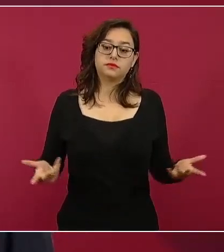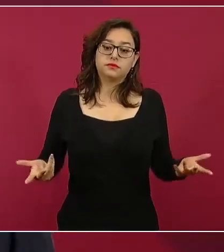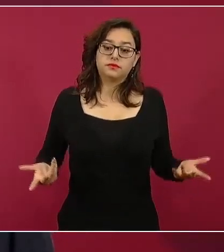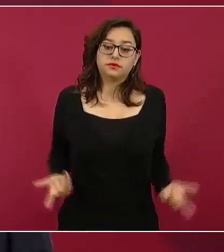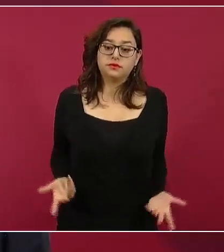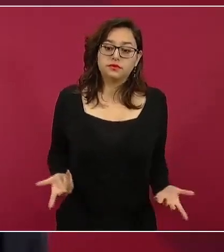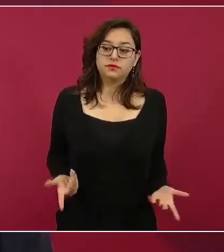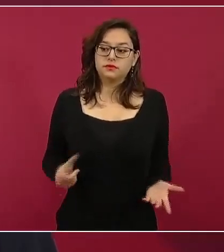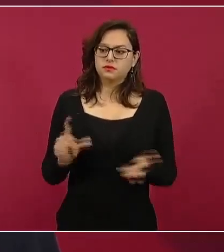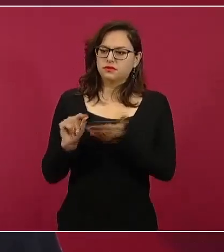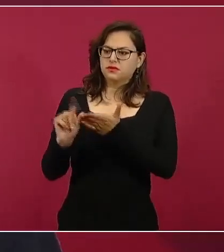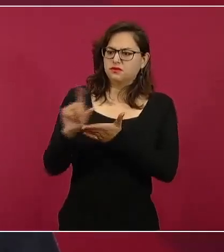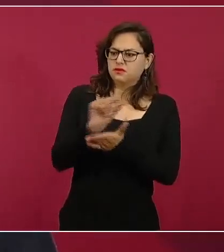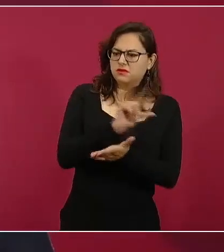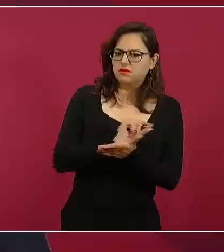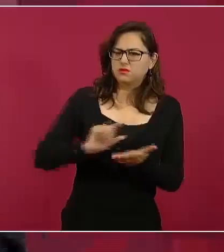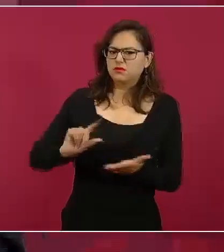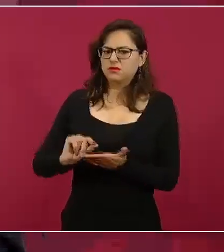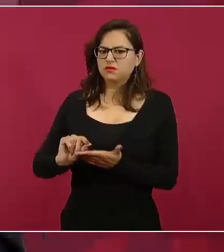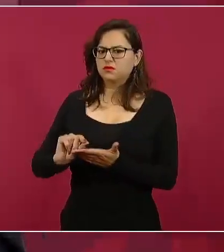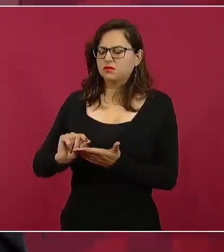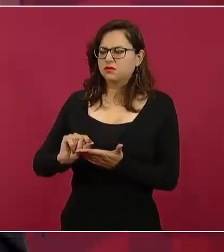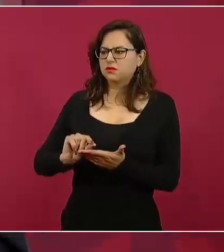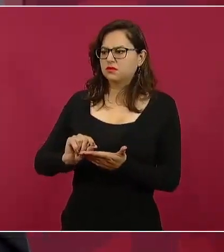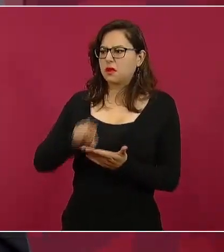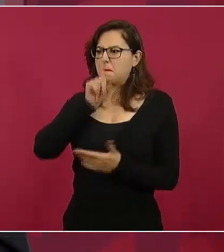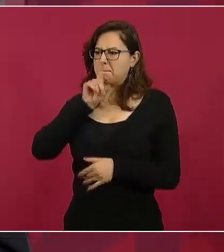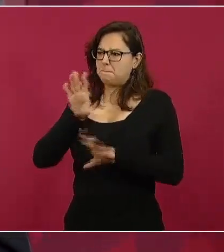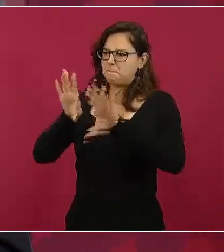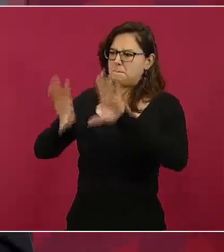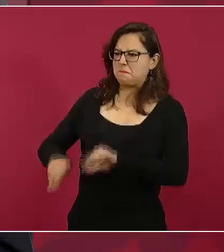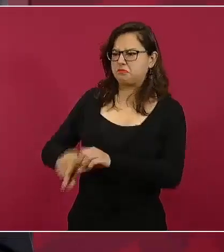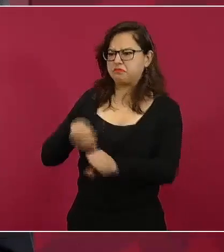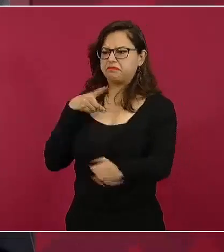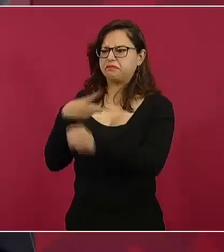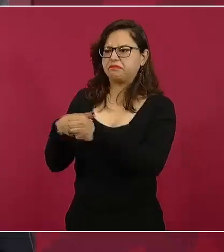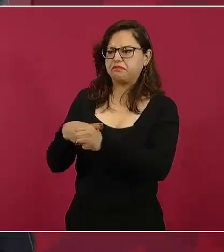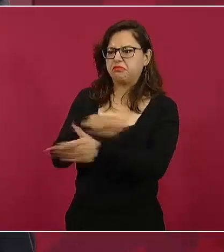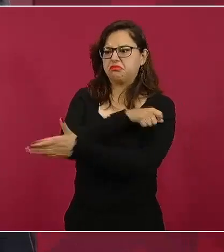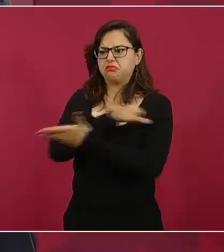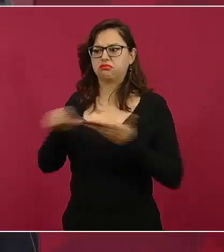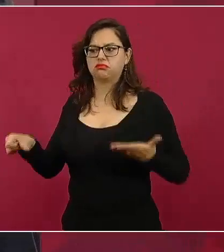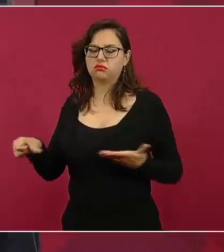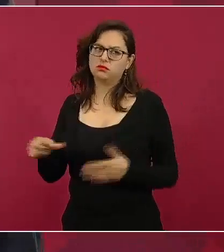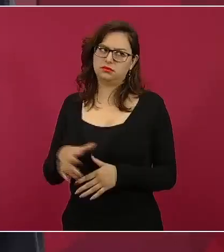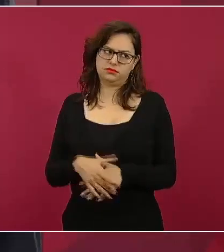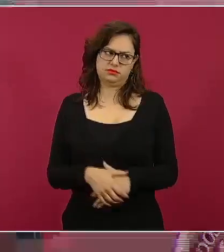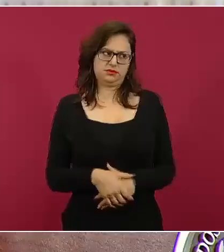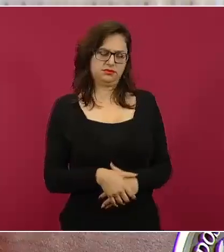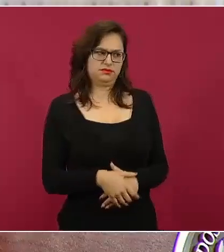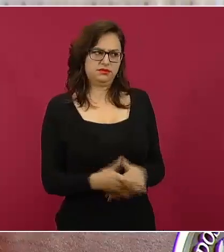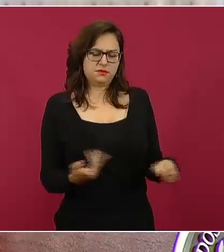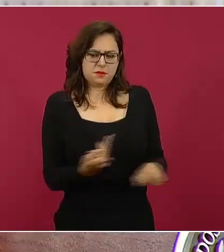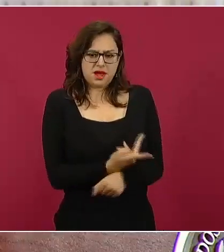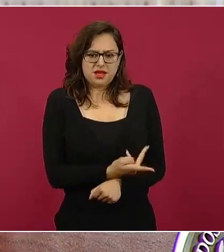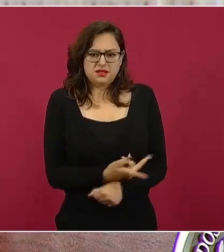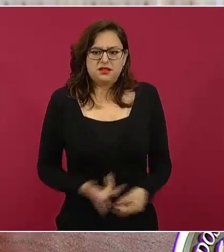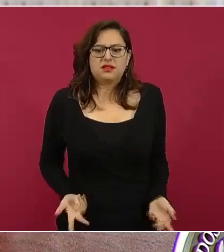Twitter tiene que informar sobre esto, no a la censura.